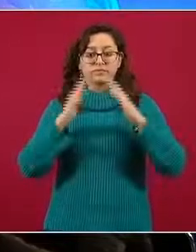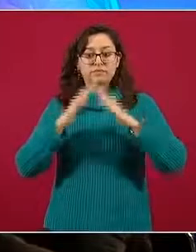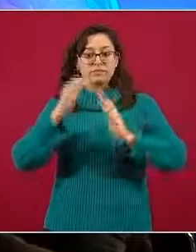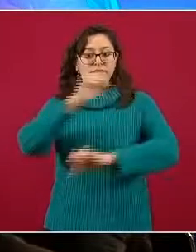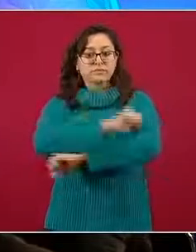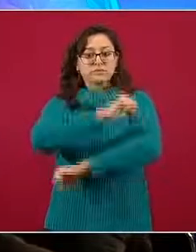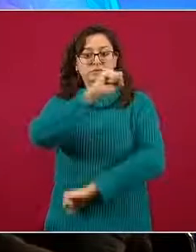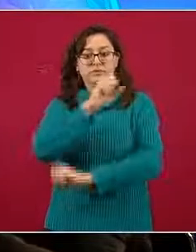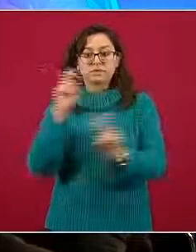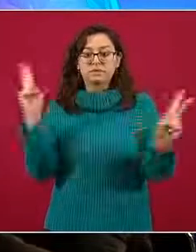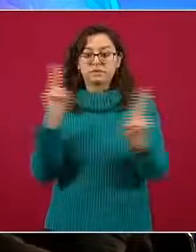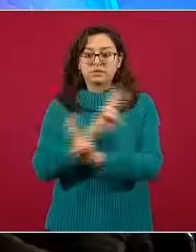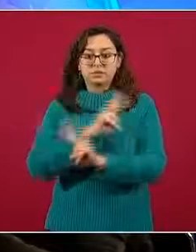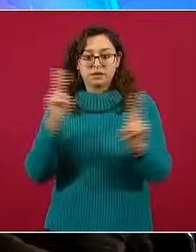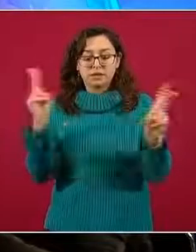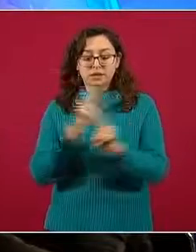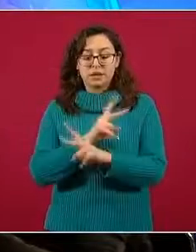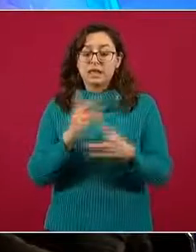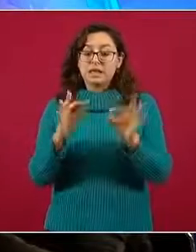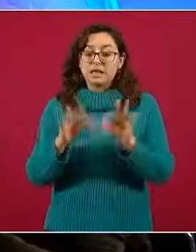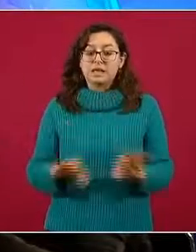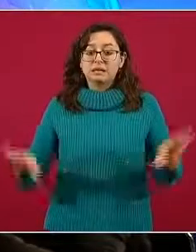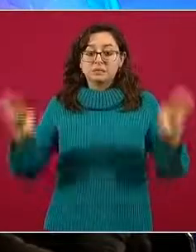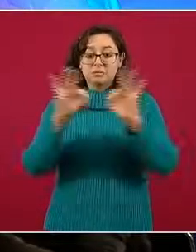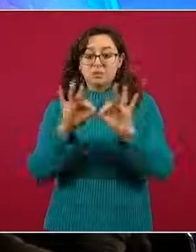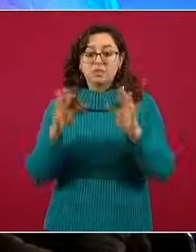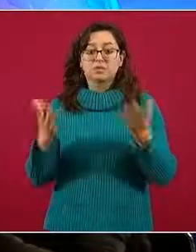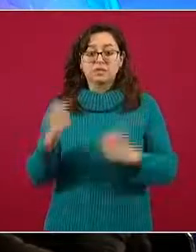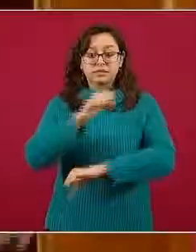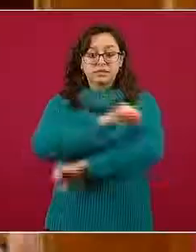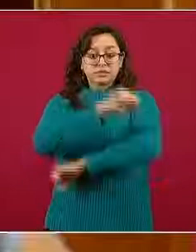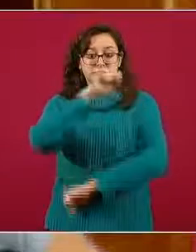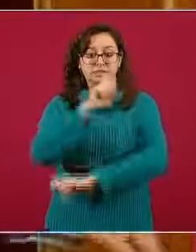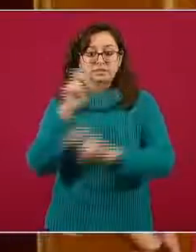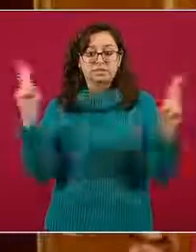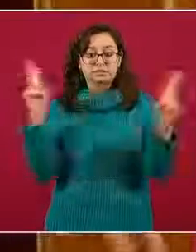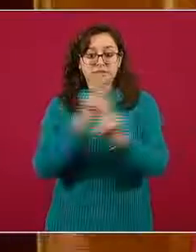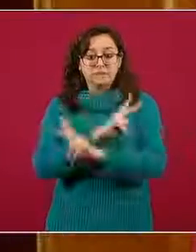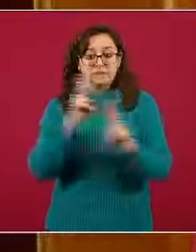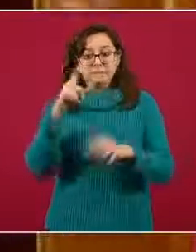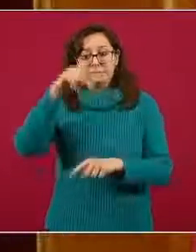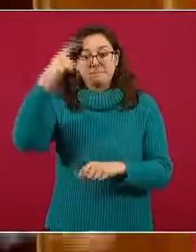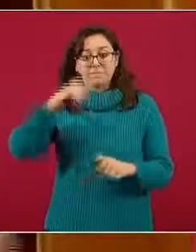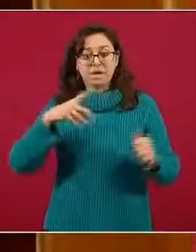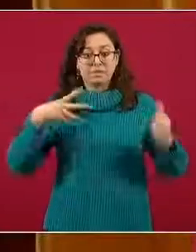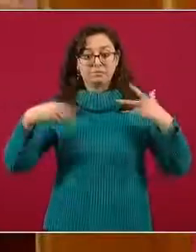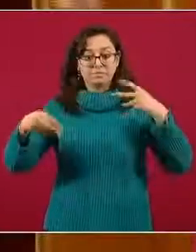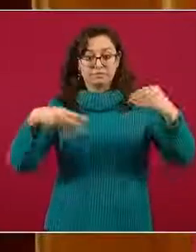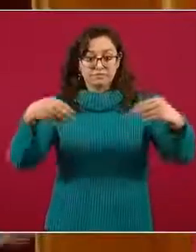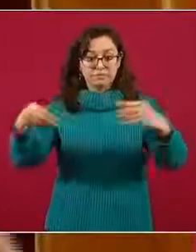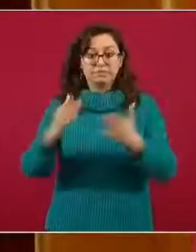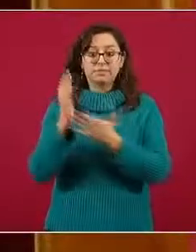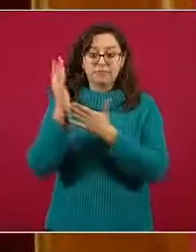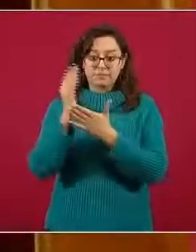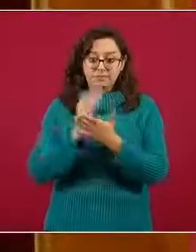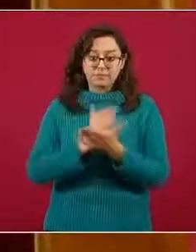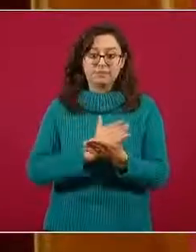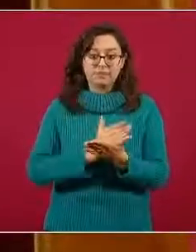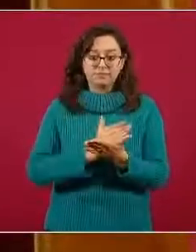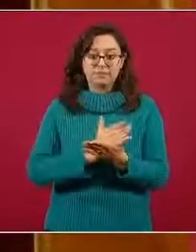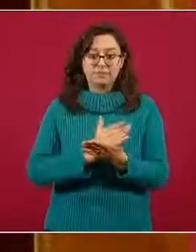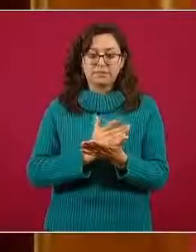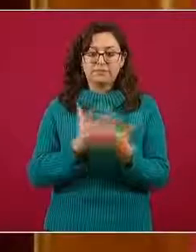y lugar de trabajo, es importante mantener ventilados los lugares cerrados para disminuir la probabilidad de que se acumulen